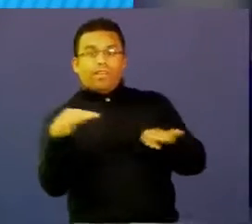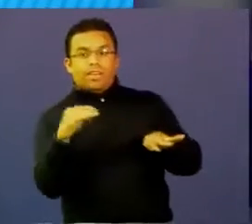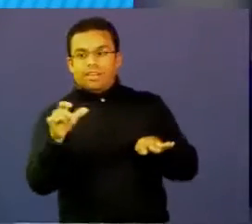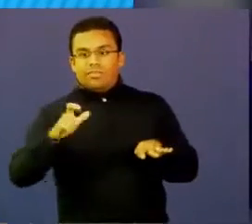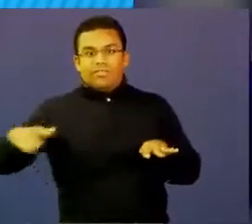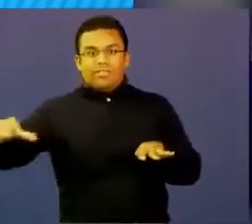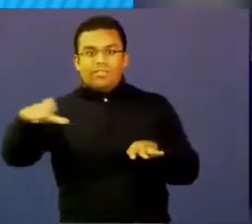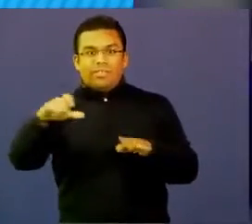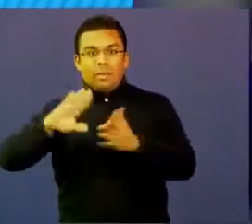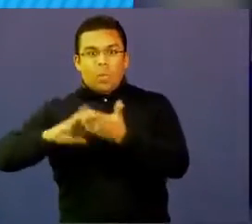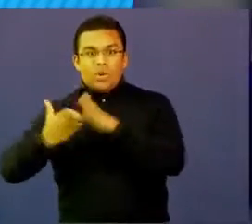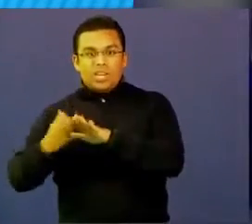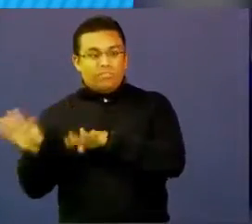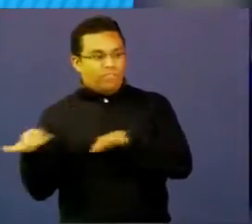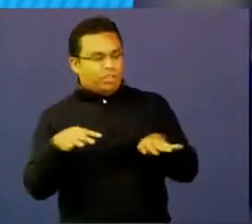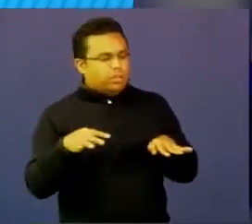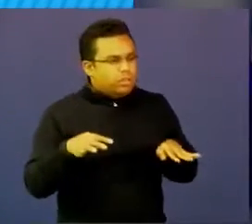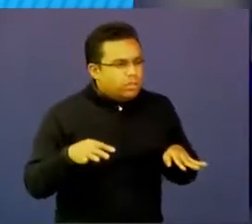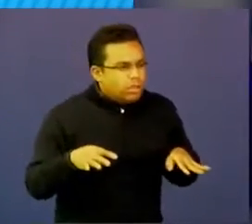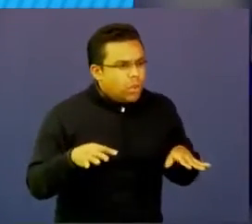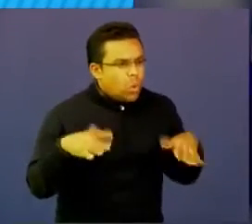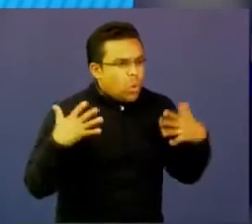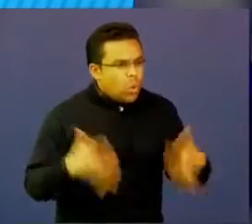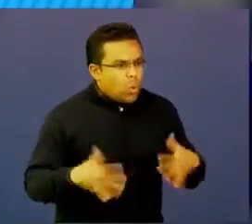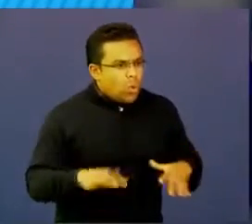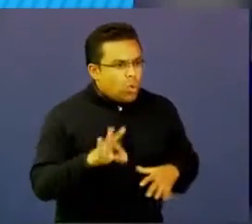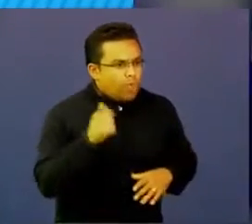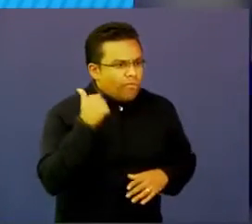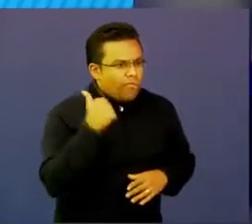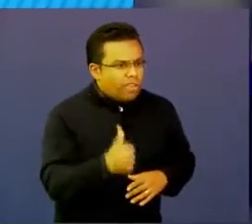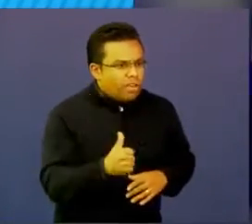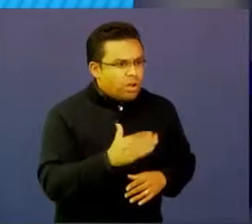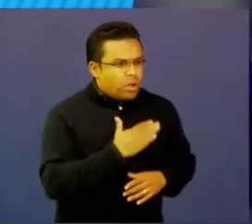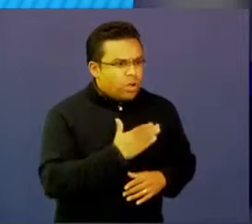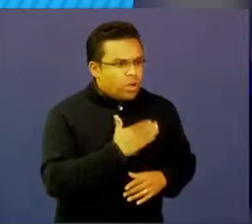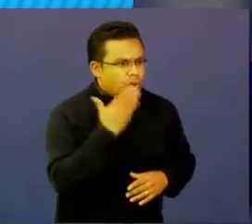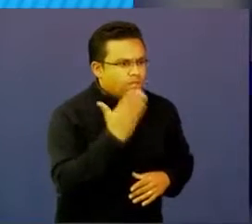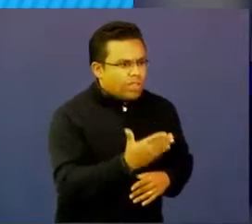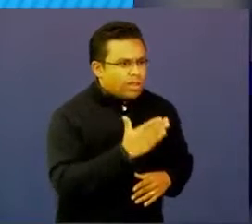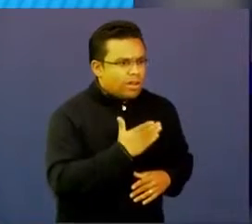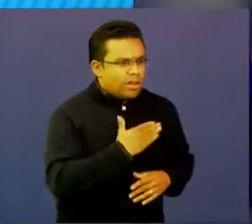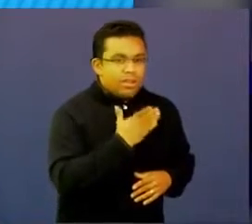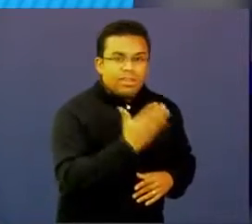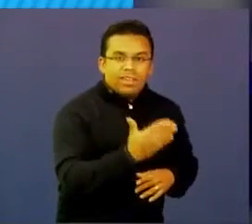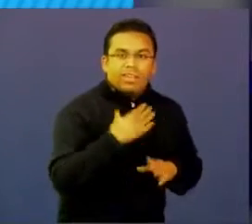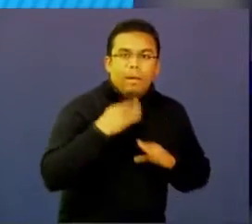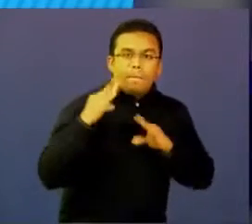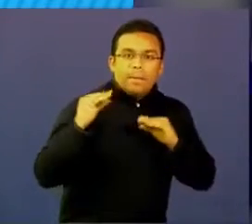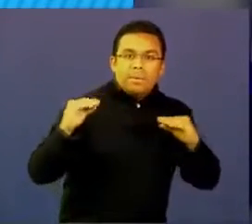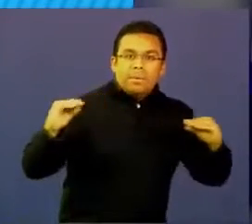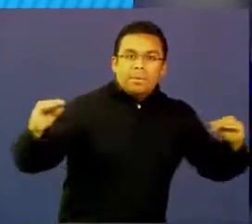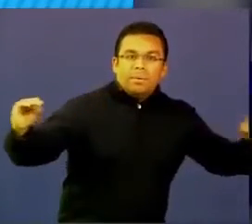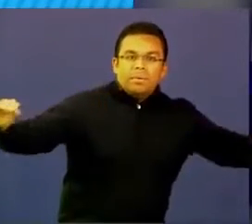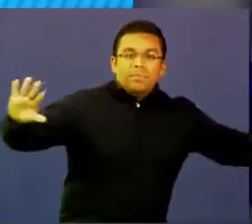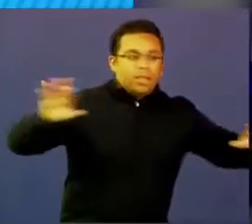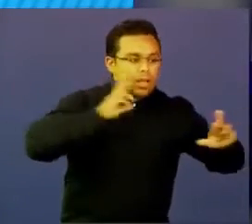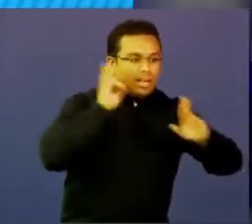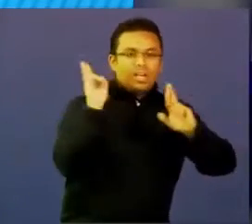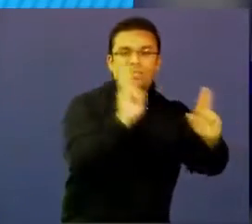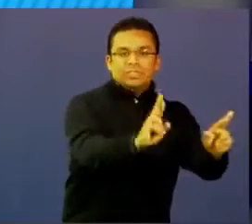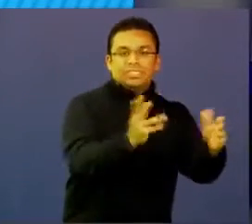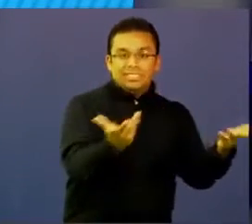o del barrio y lo demás y no hay nada como sentir ese estímulo de la misma comunidad diciendo que bien lograste una